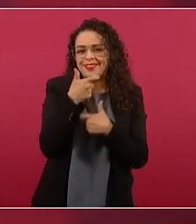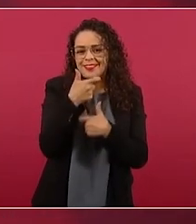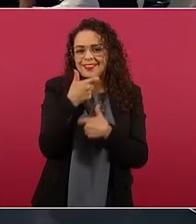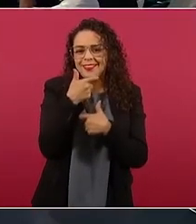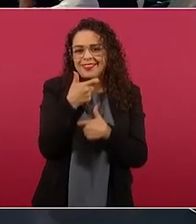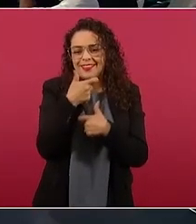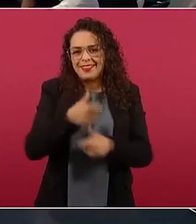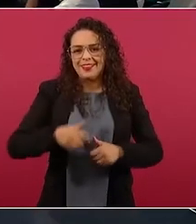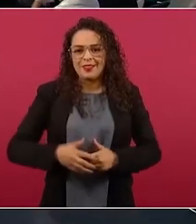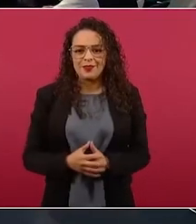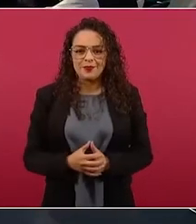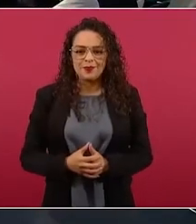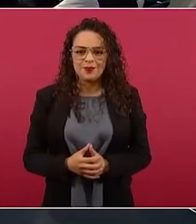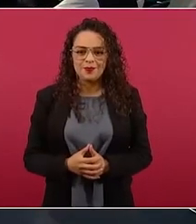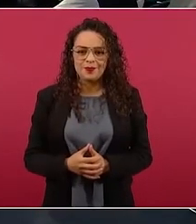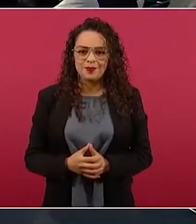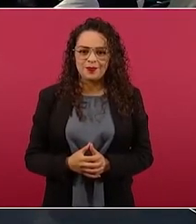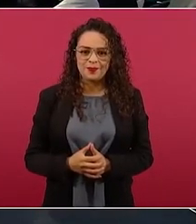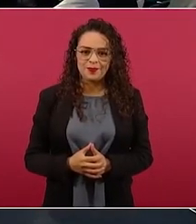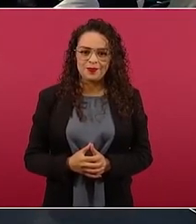oye hay nada más porque